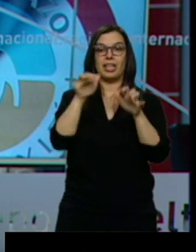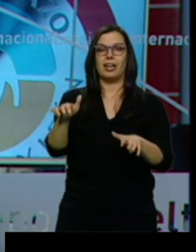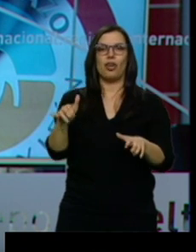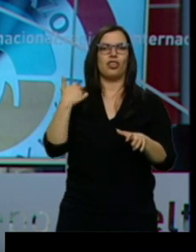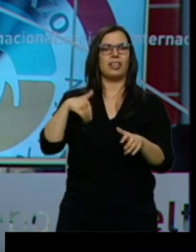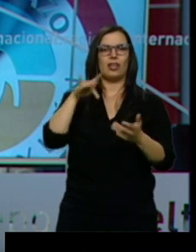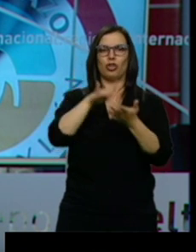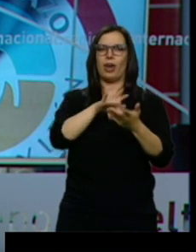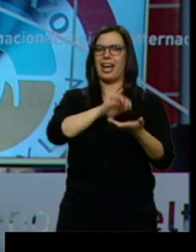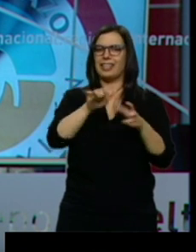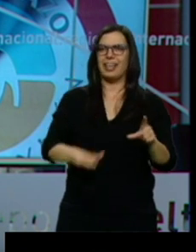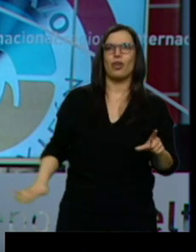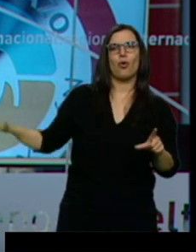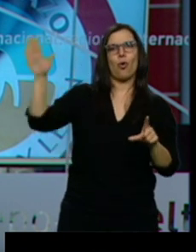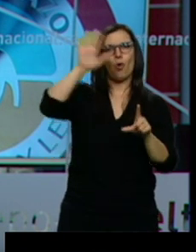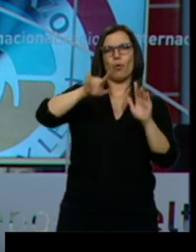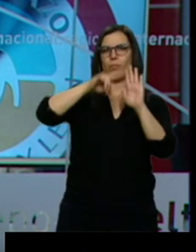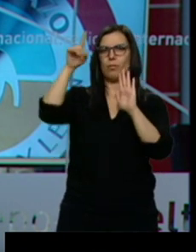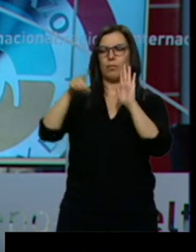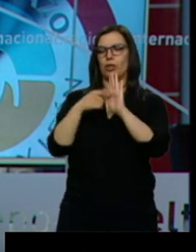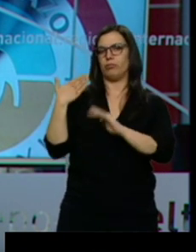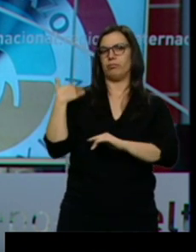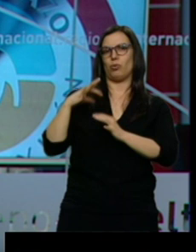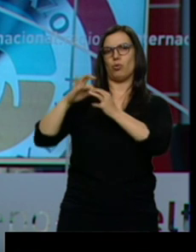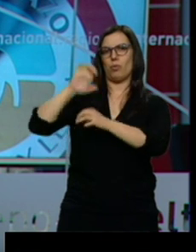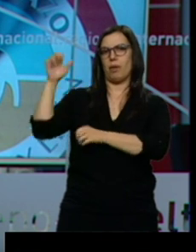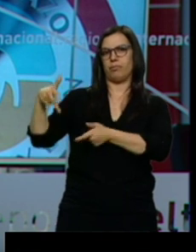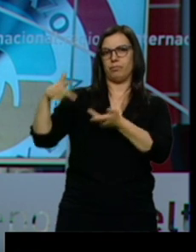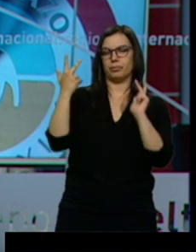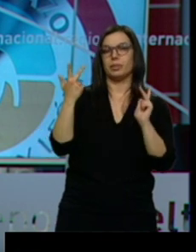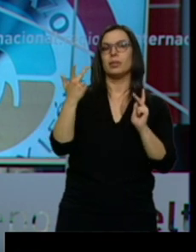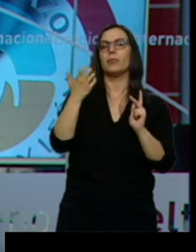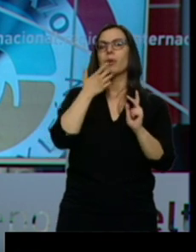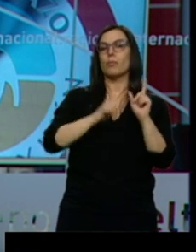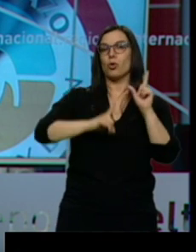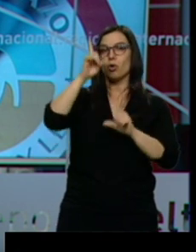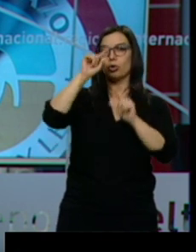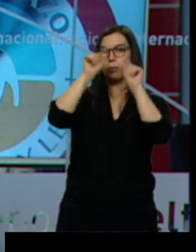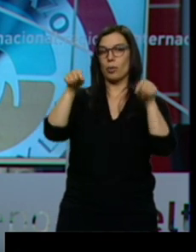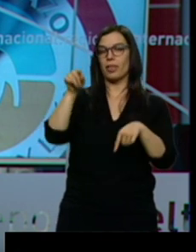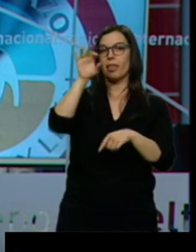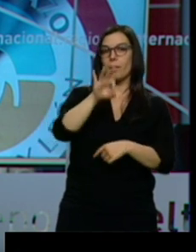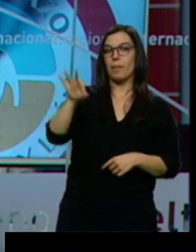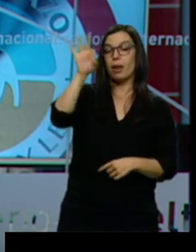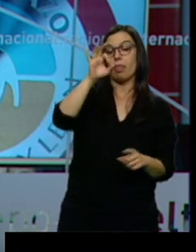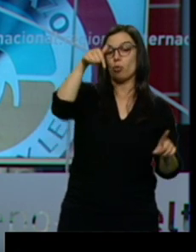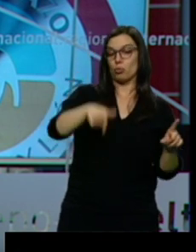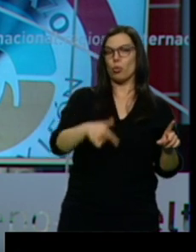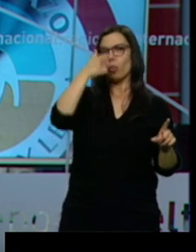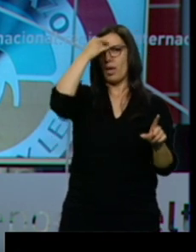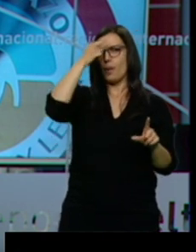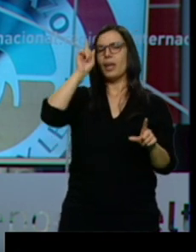Europea recientemente. Explotaciones de ganado o vino, por ejemplo, del norte de la provincia de Palencia o del sur de Ávila, podrán ahora